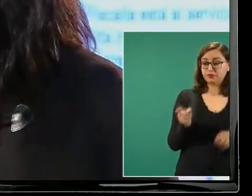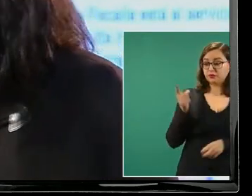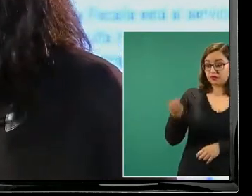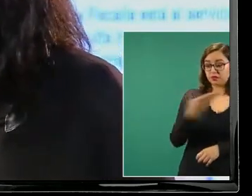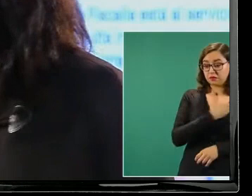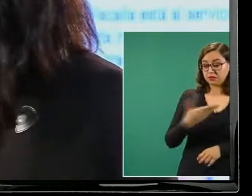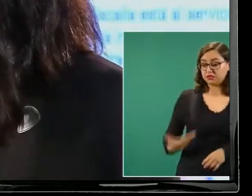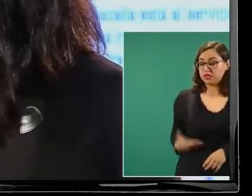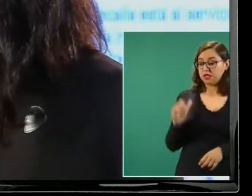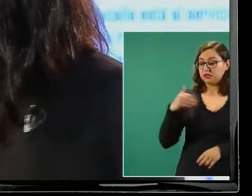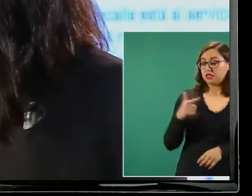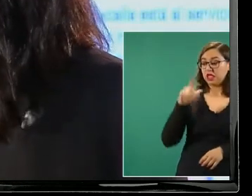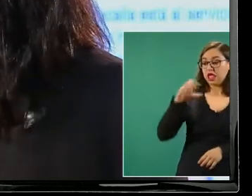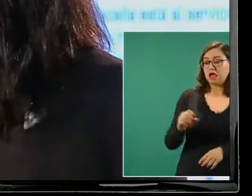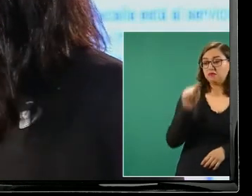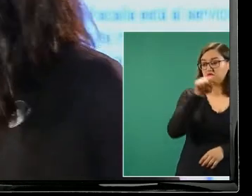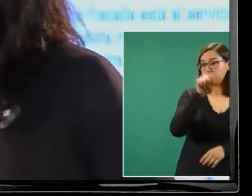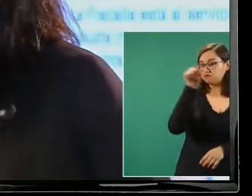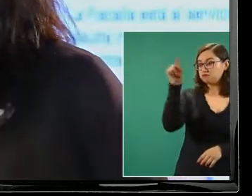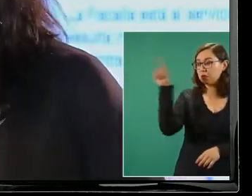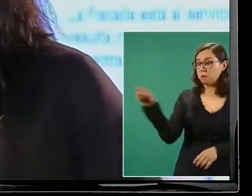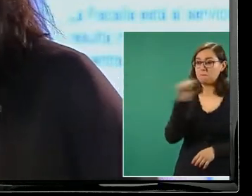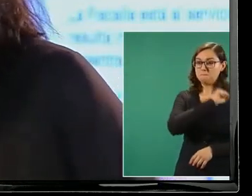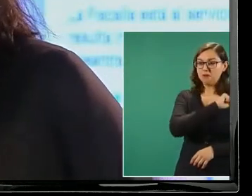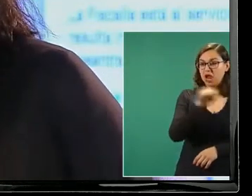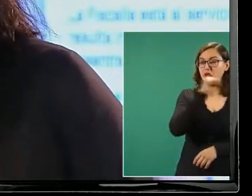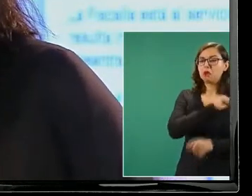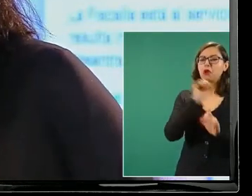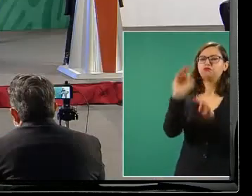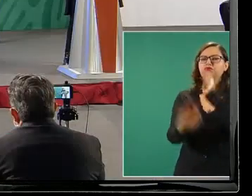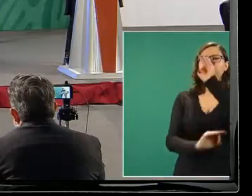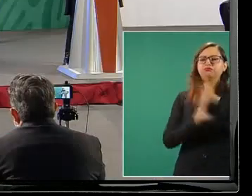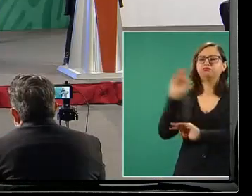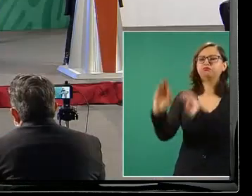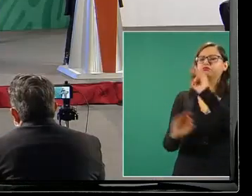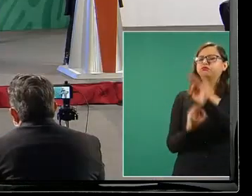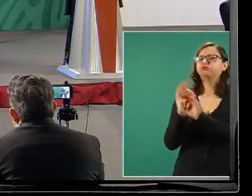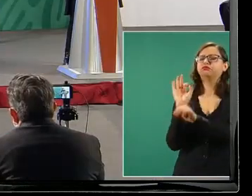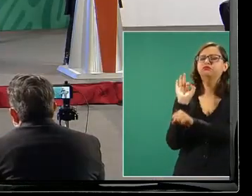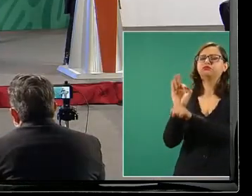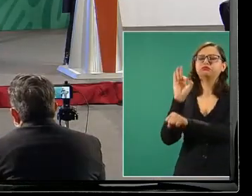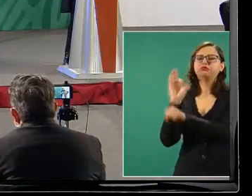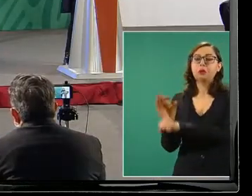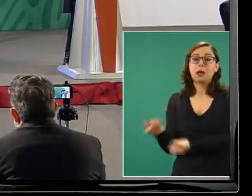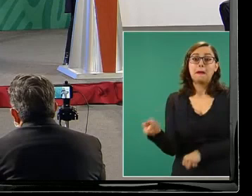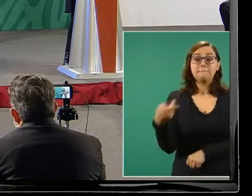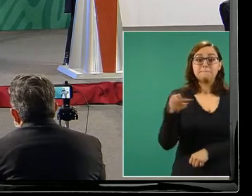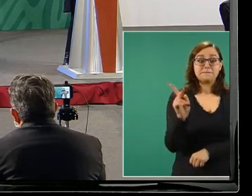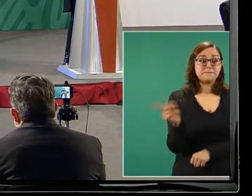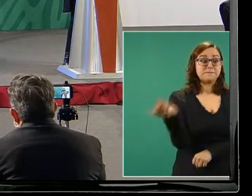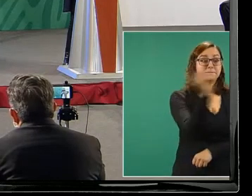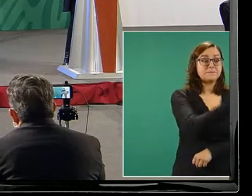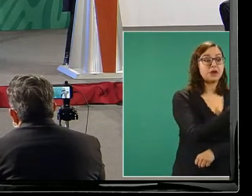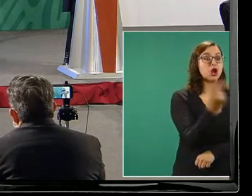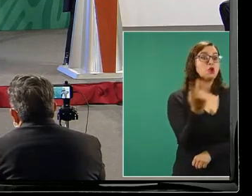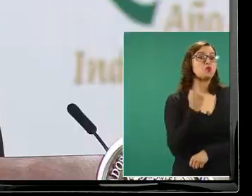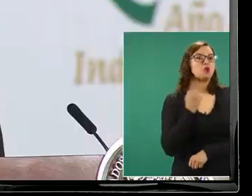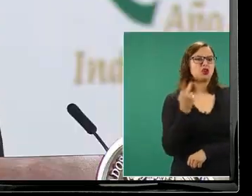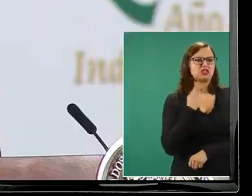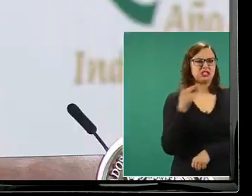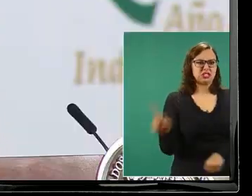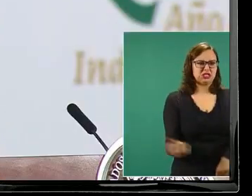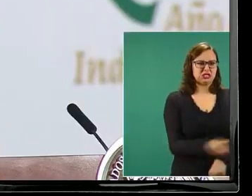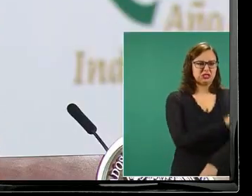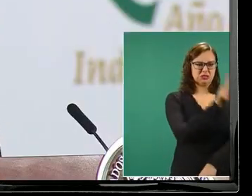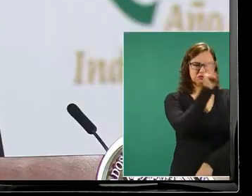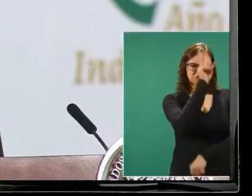coraje y el enojo vengativo para ir en contra de sus opositores políticos pero luego se persigna en actitud piadosa y